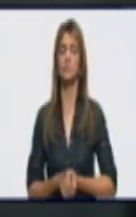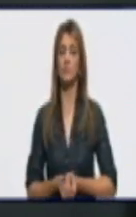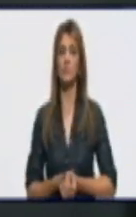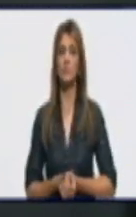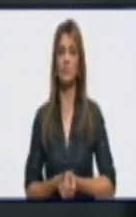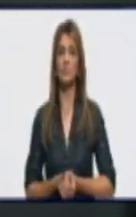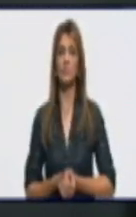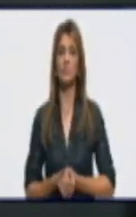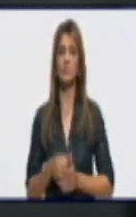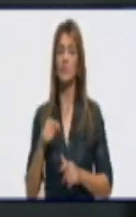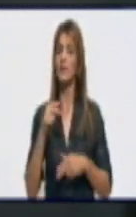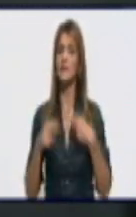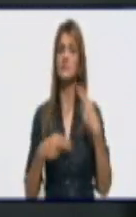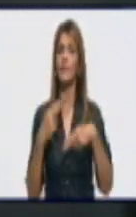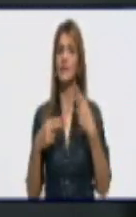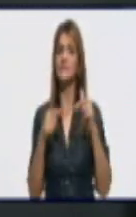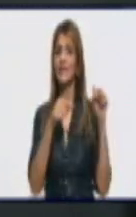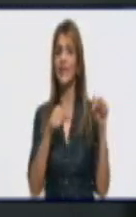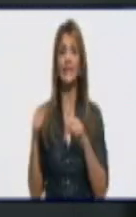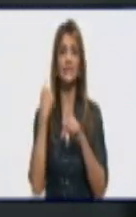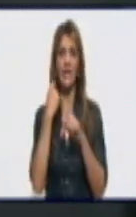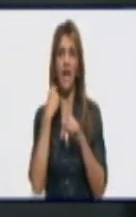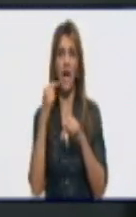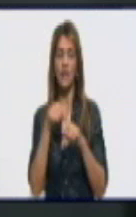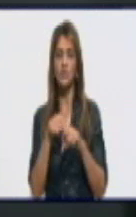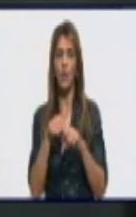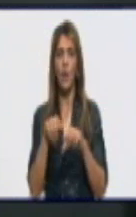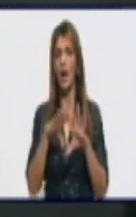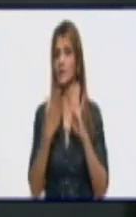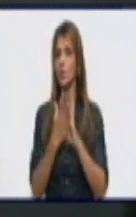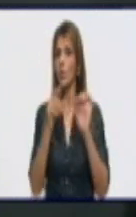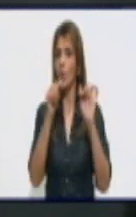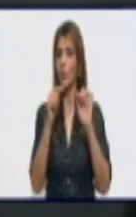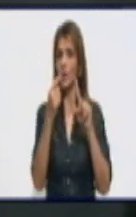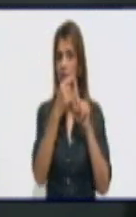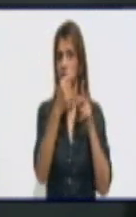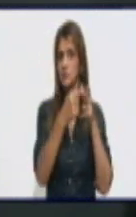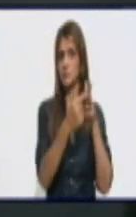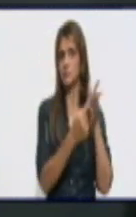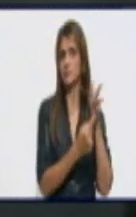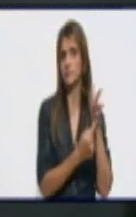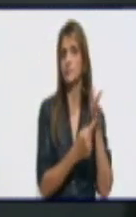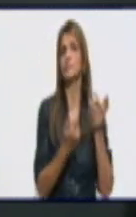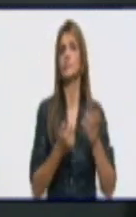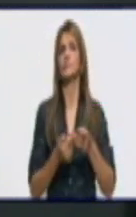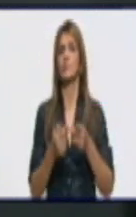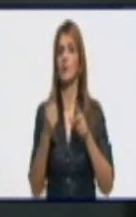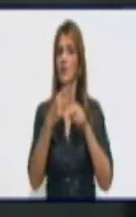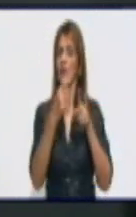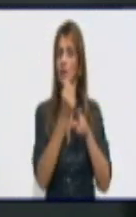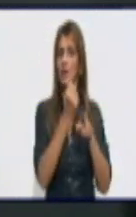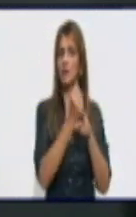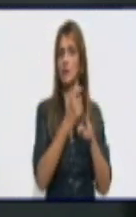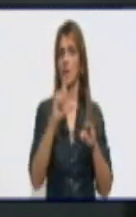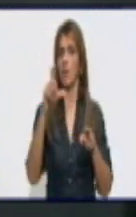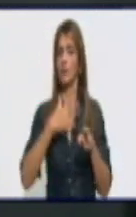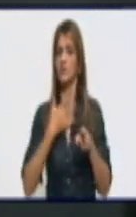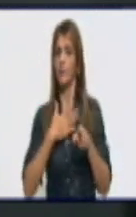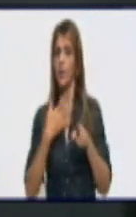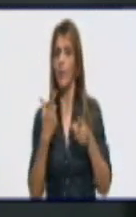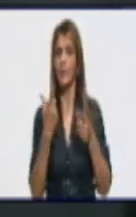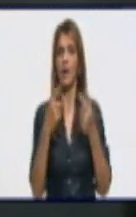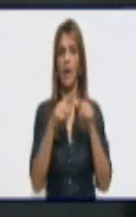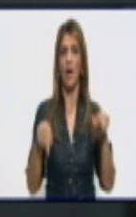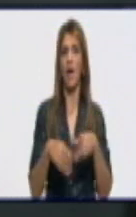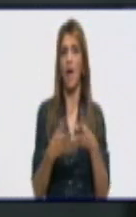de este año a las bases de contribución. Es decir, todos estos decretos para estas actividades tenían una base de contribución